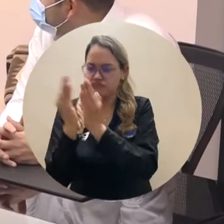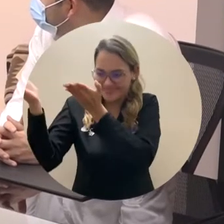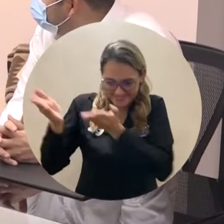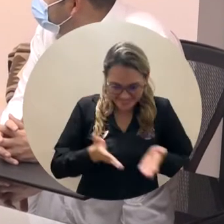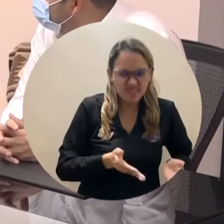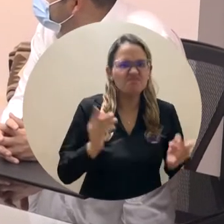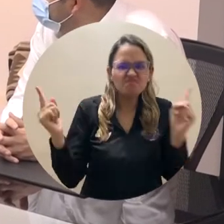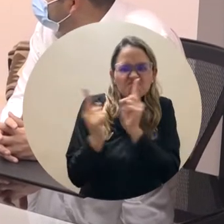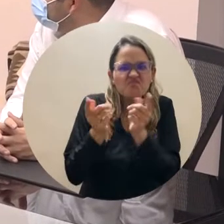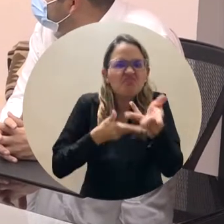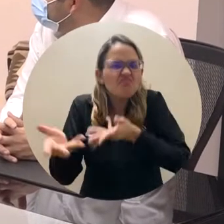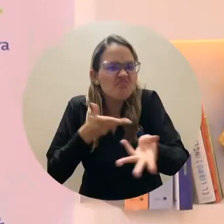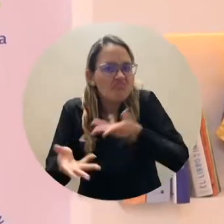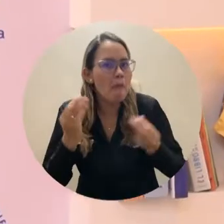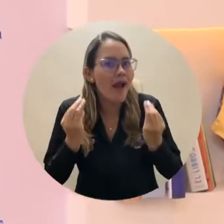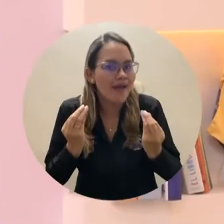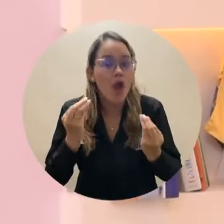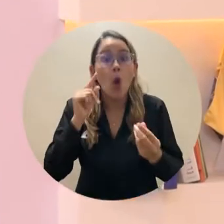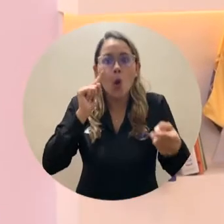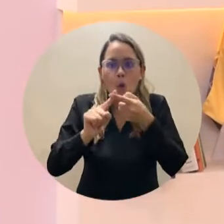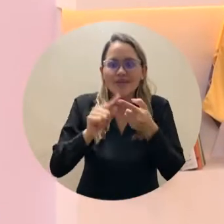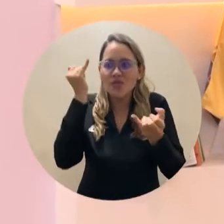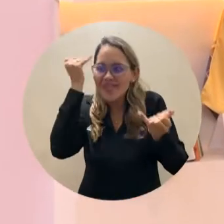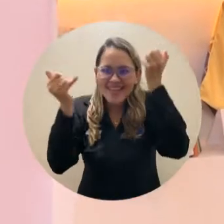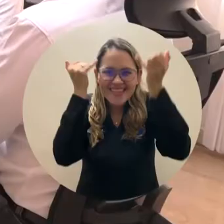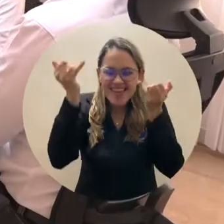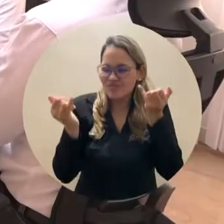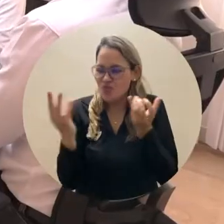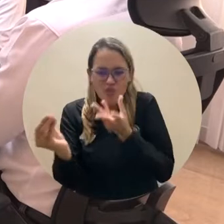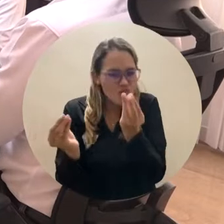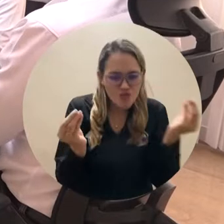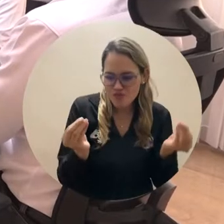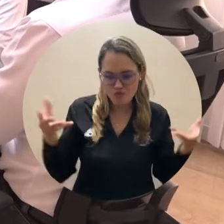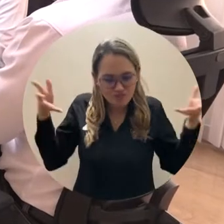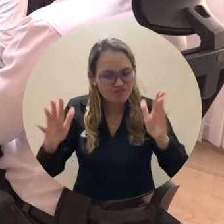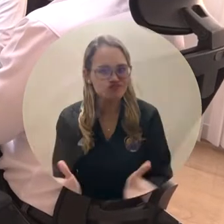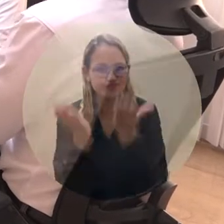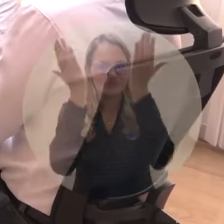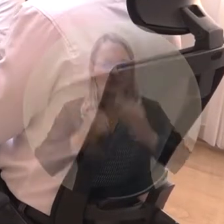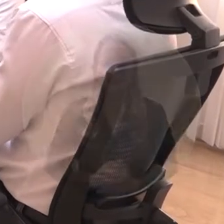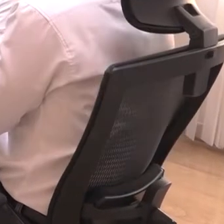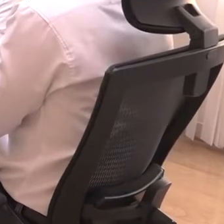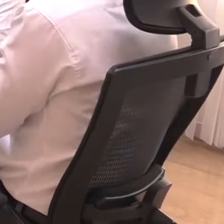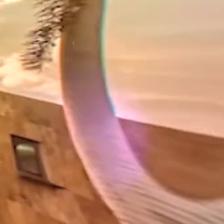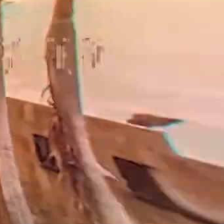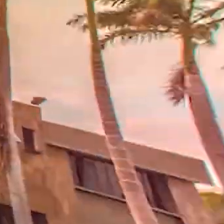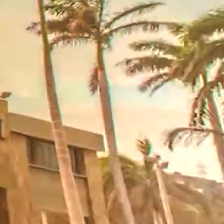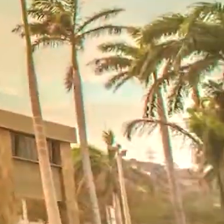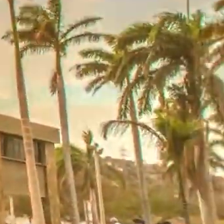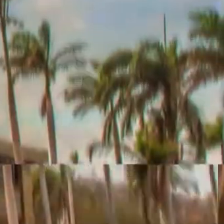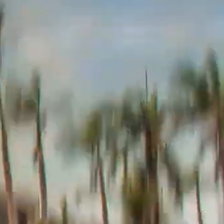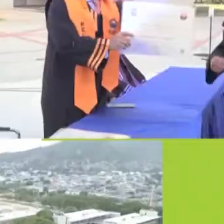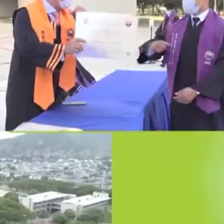efectuó un acercamiento para analizar el trabajo conjunto en aras de adelantar más iniciativas en pro de diversos grupos poblacionales.